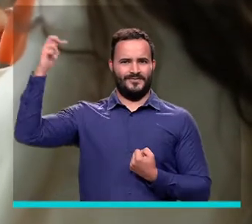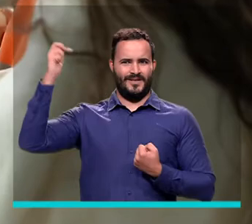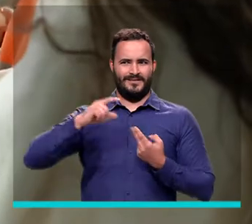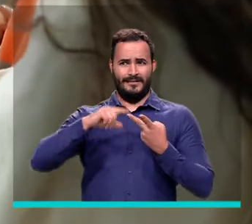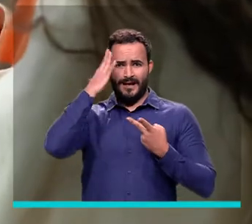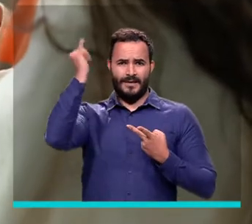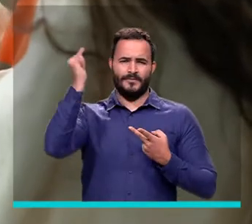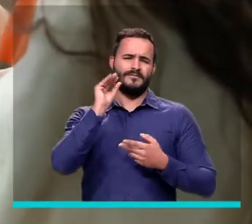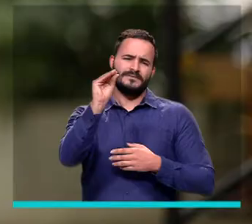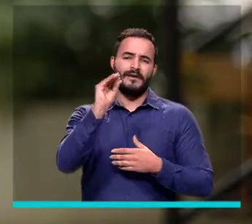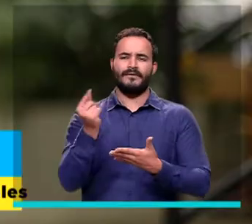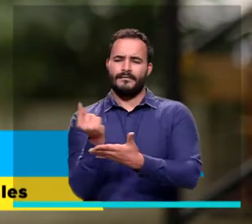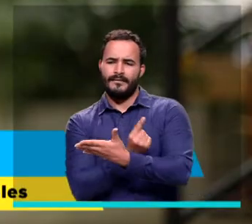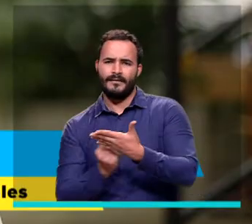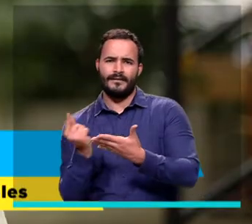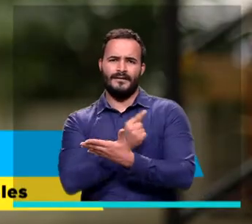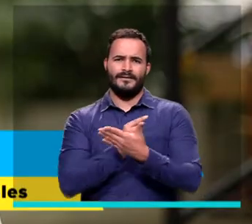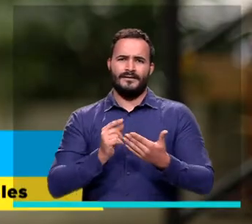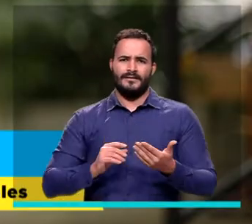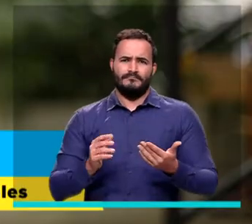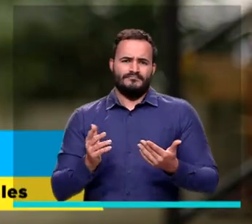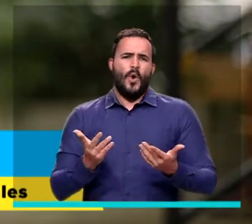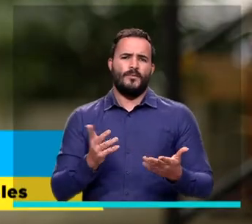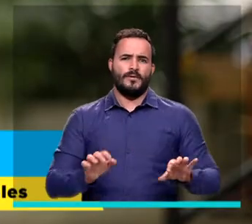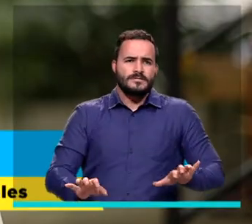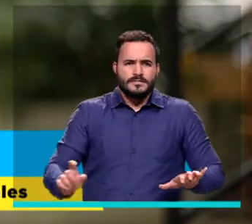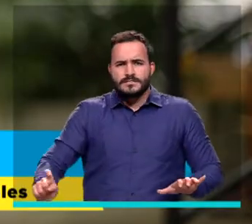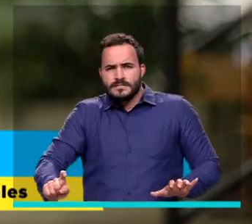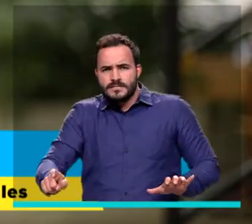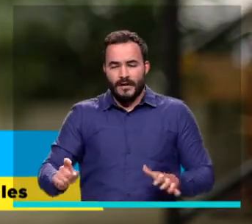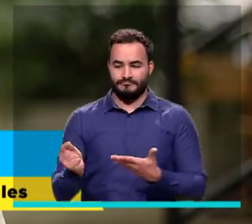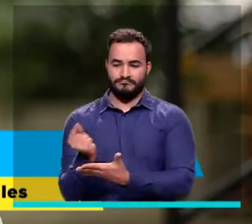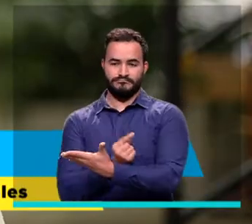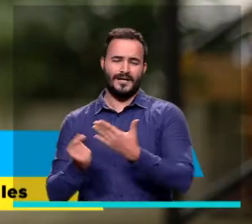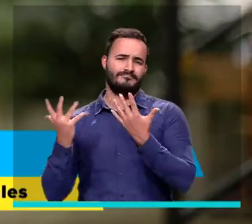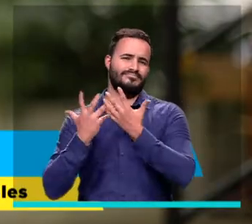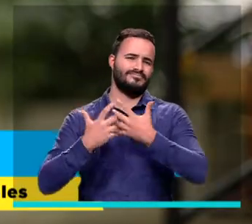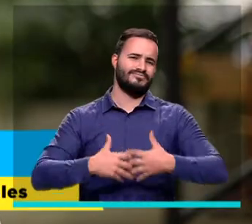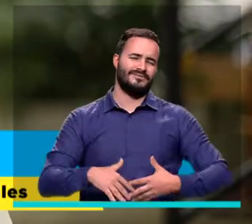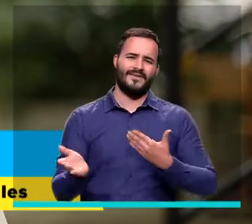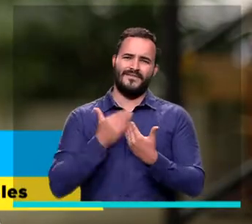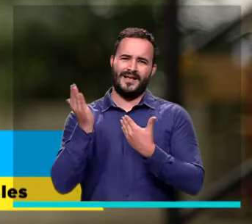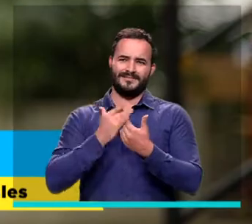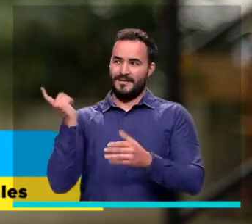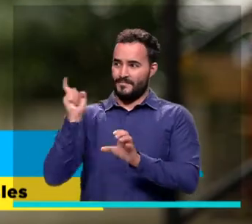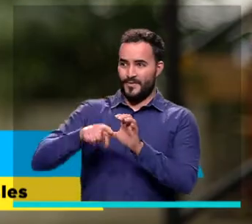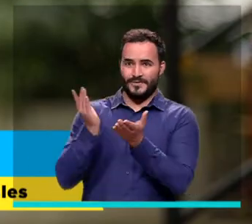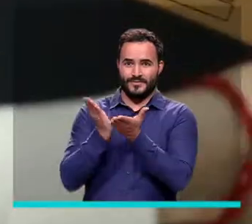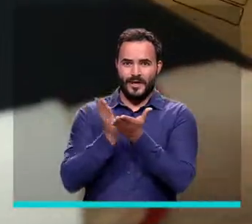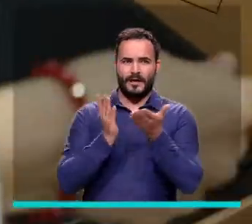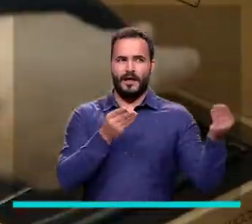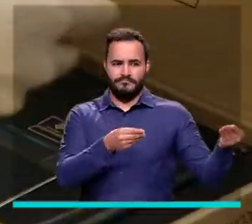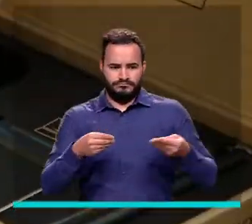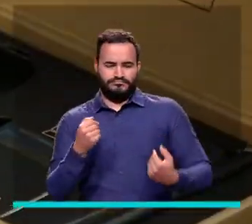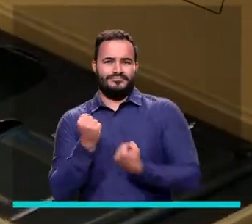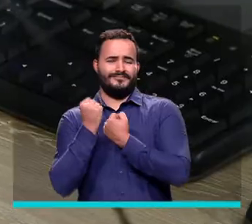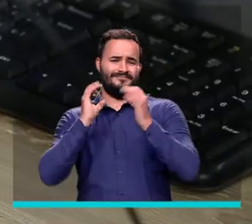el cuento de dibujo, modelado, resulta mucho más práctico y fácil para todos los estudiantes que estamos en este programa.